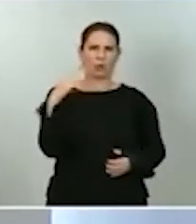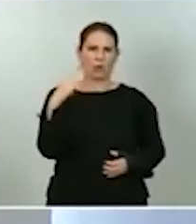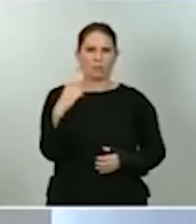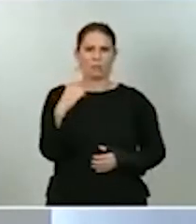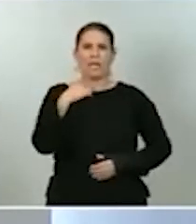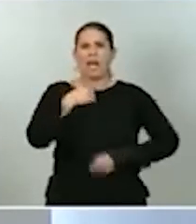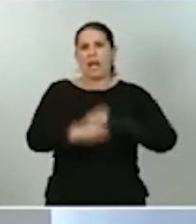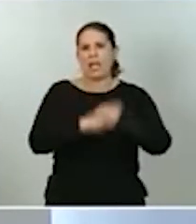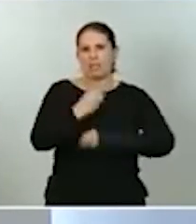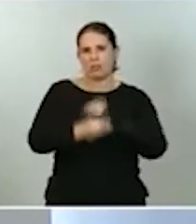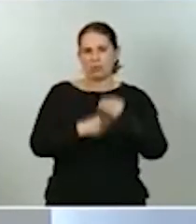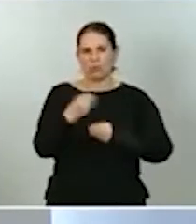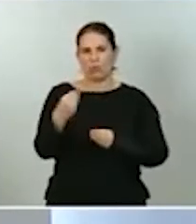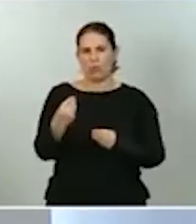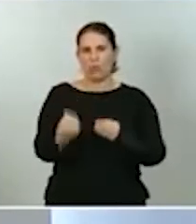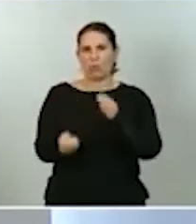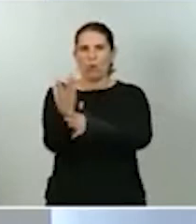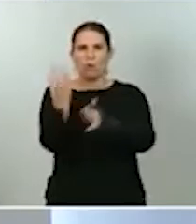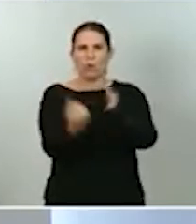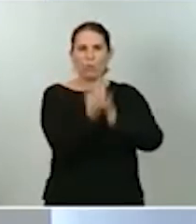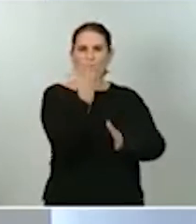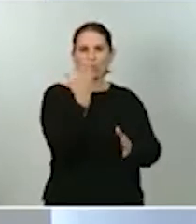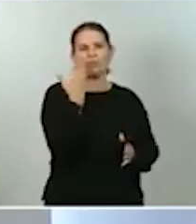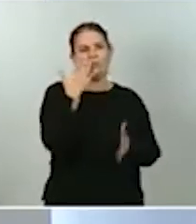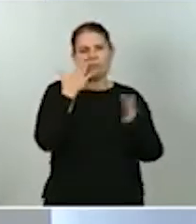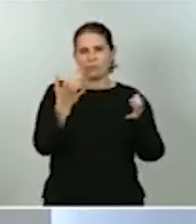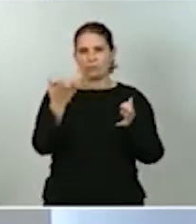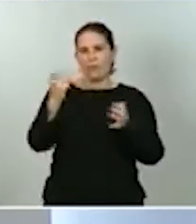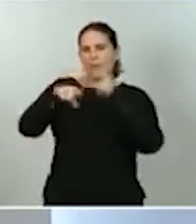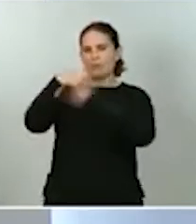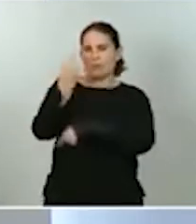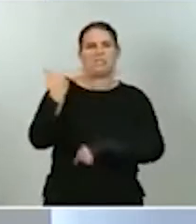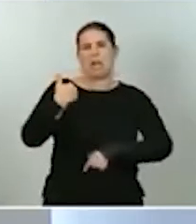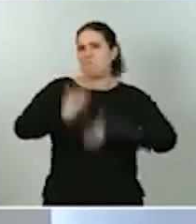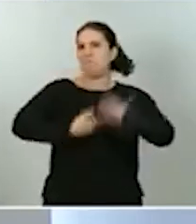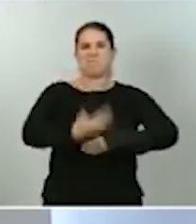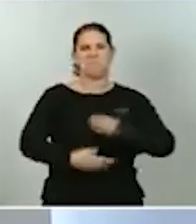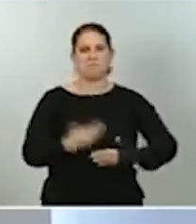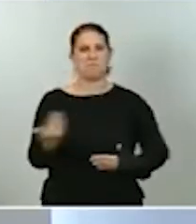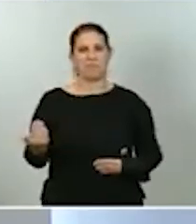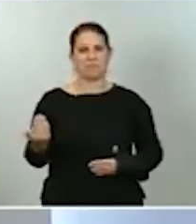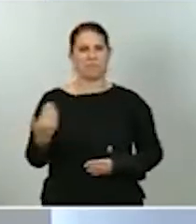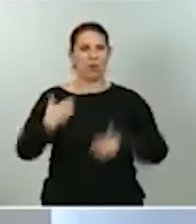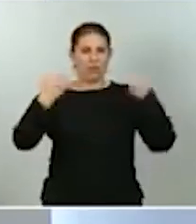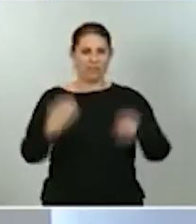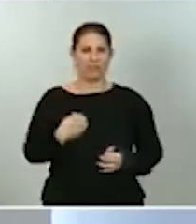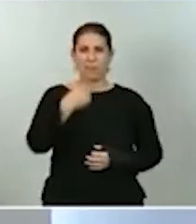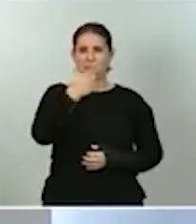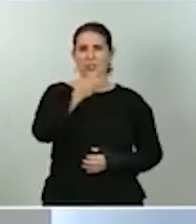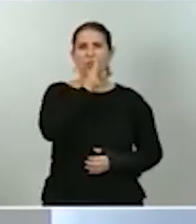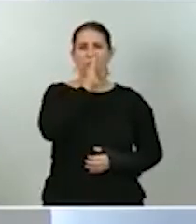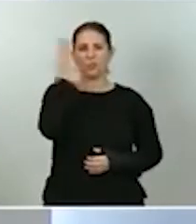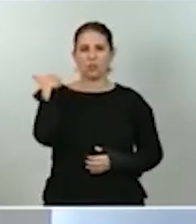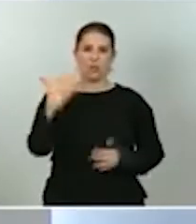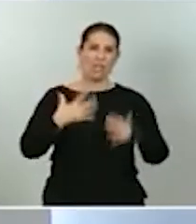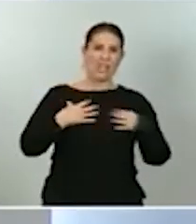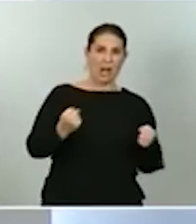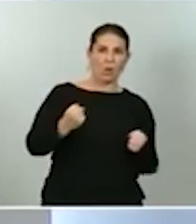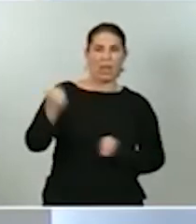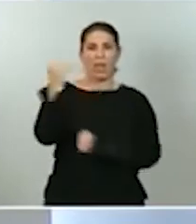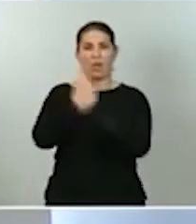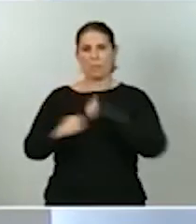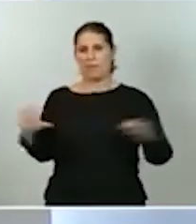distintos brotes, confirmando, en definitiva, lo que hemos venido diciendo desde el primer momento, que salud y economía van de la mano.